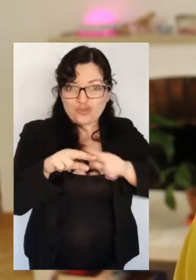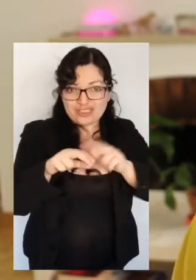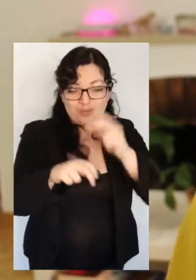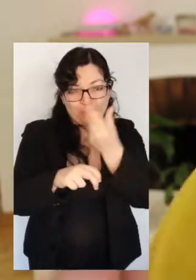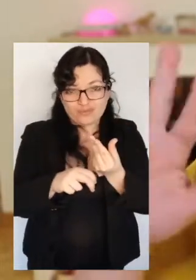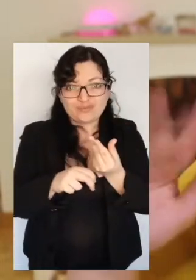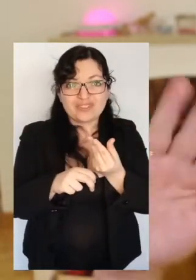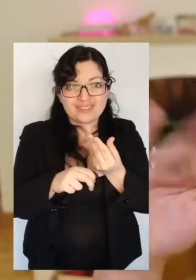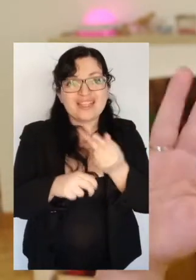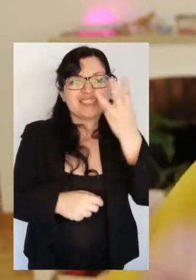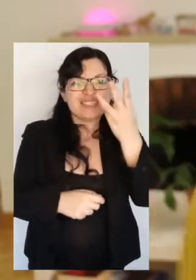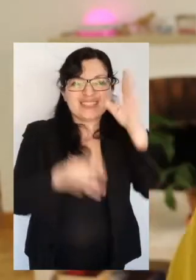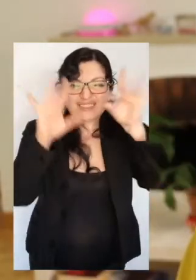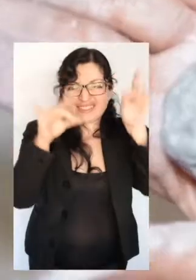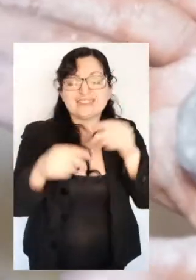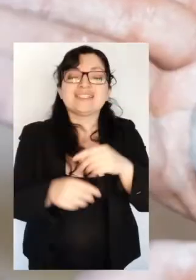Star 3. ¡Chao!